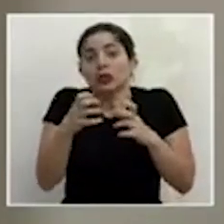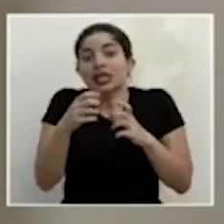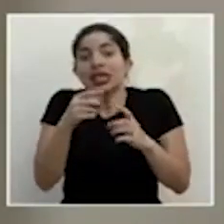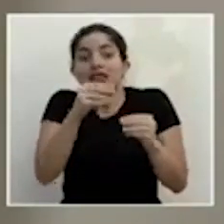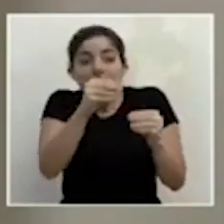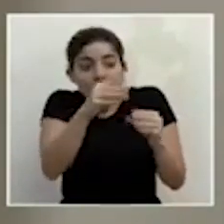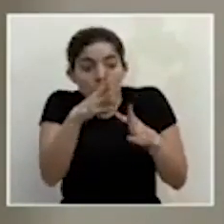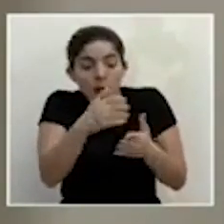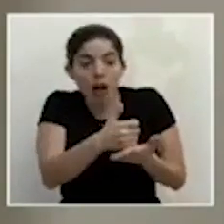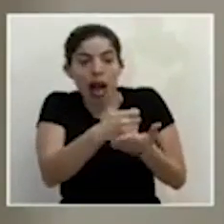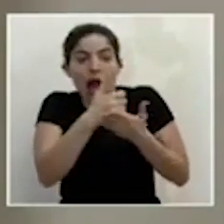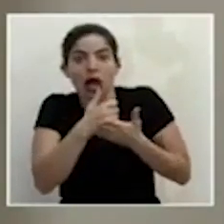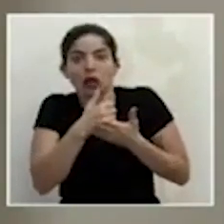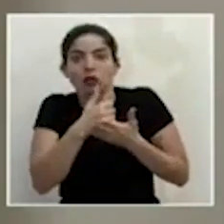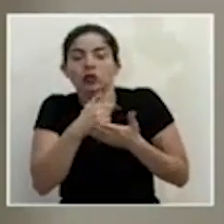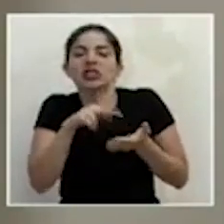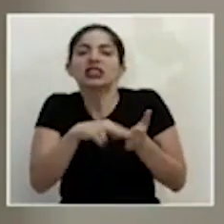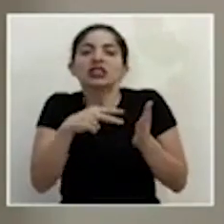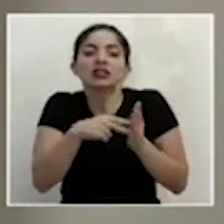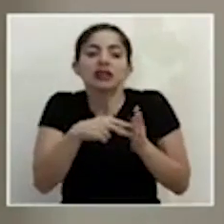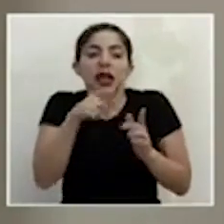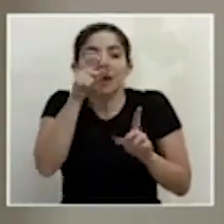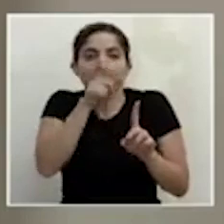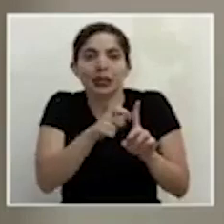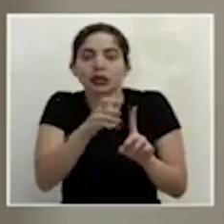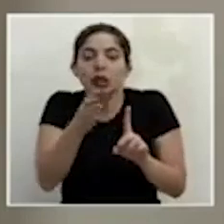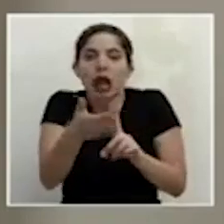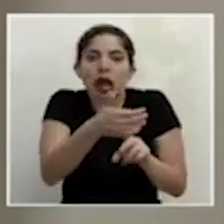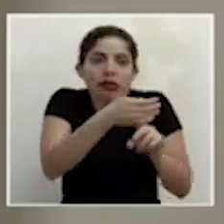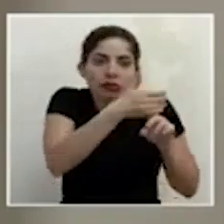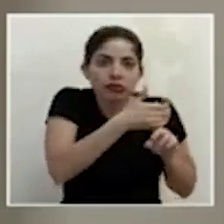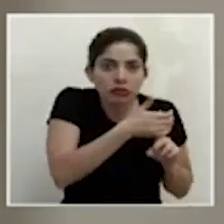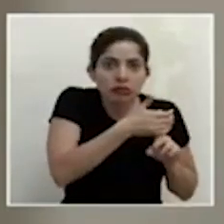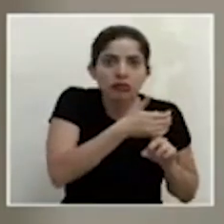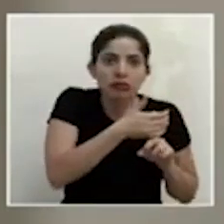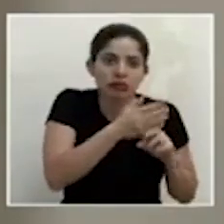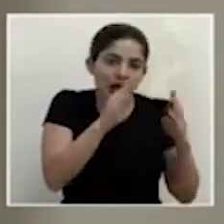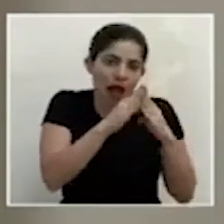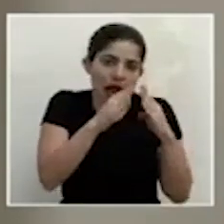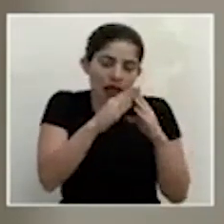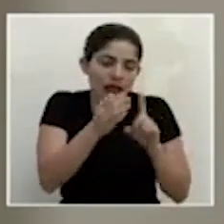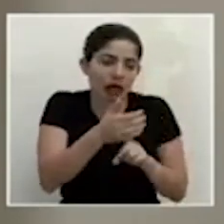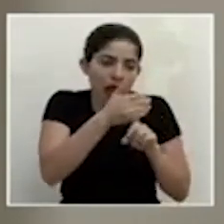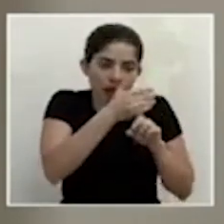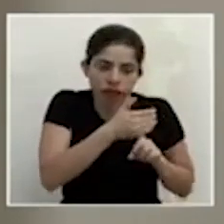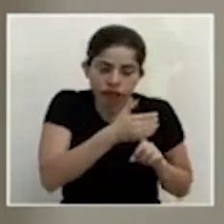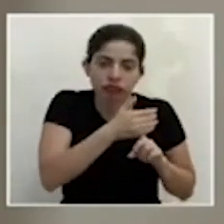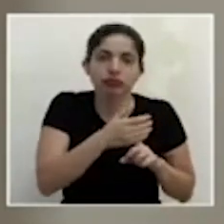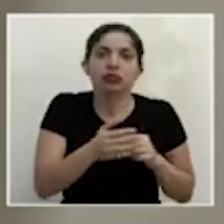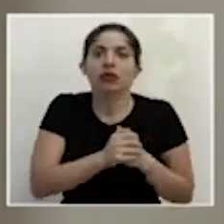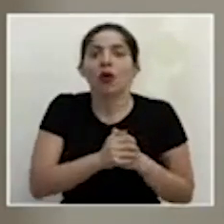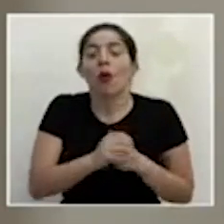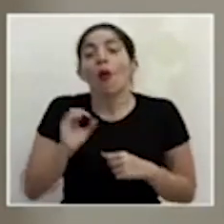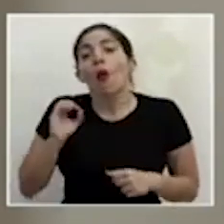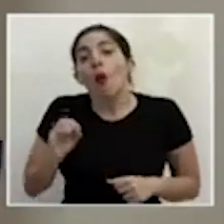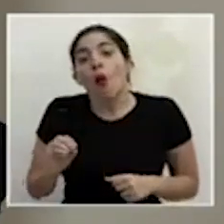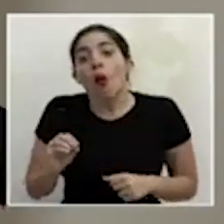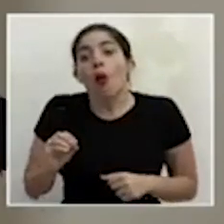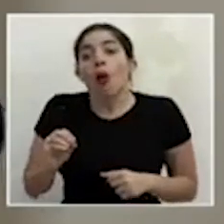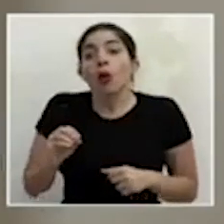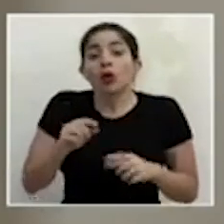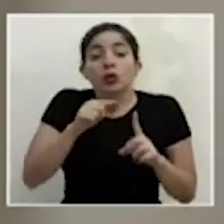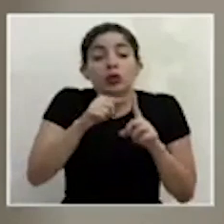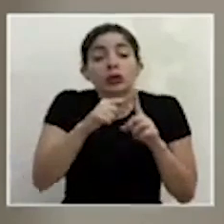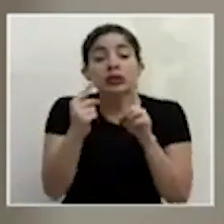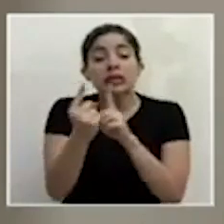esa información que implica aislar a esa persona en su casa en un aislamiento o a todos